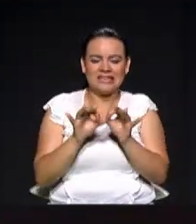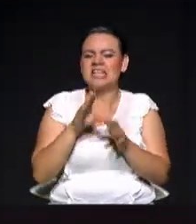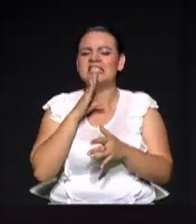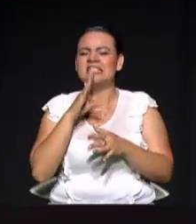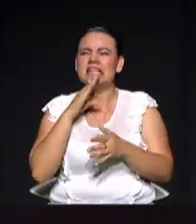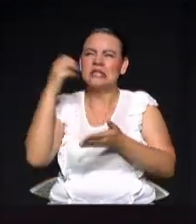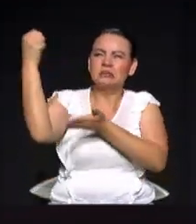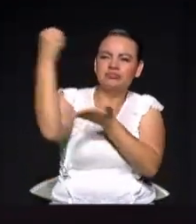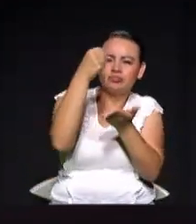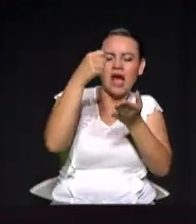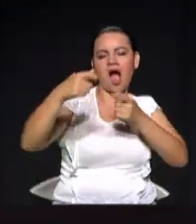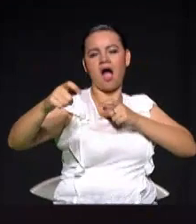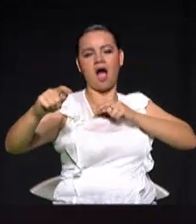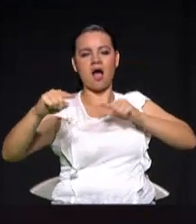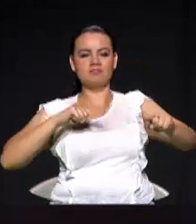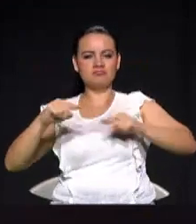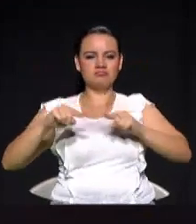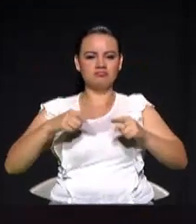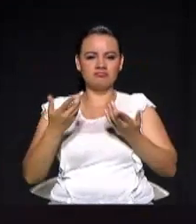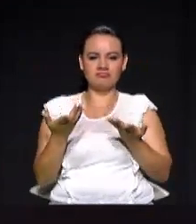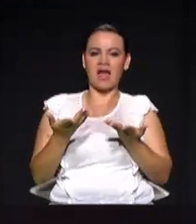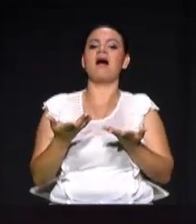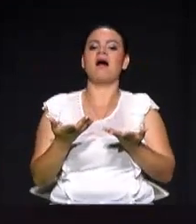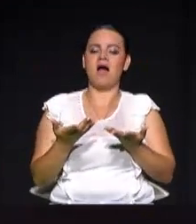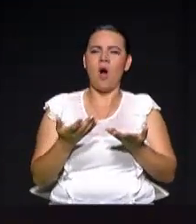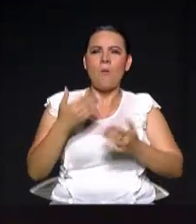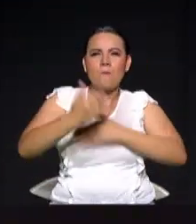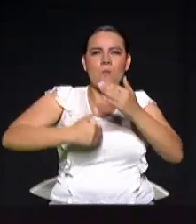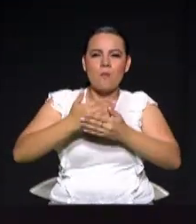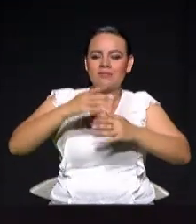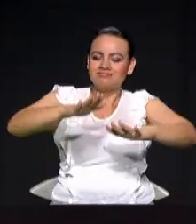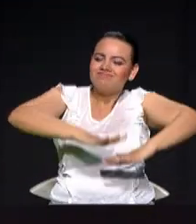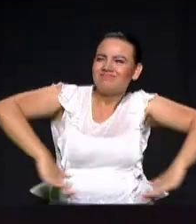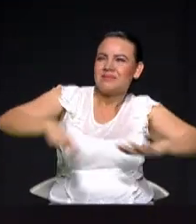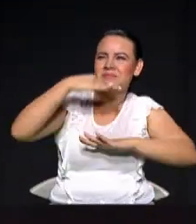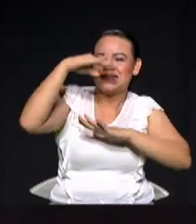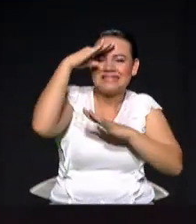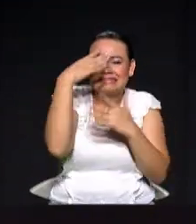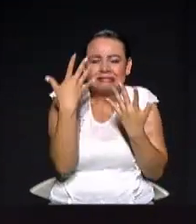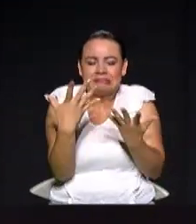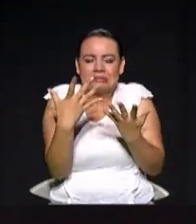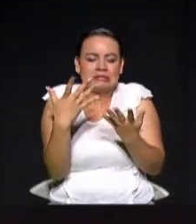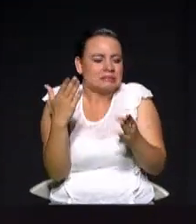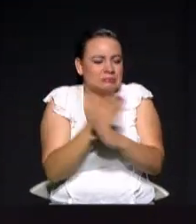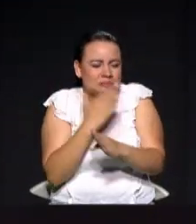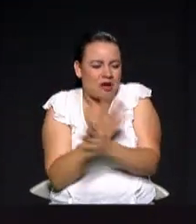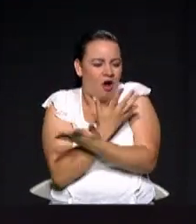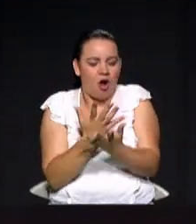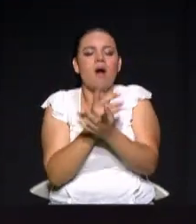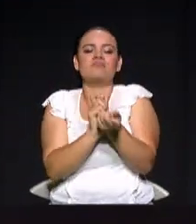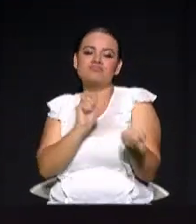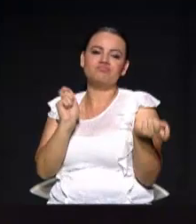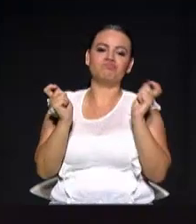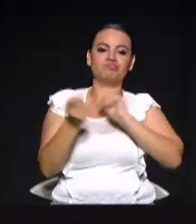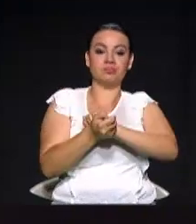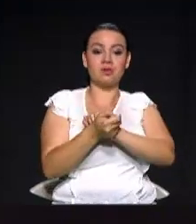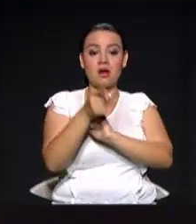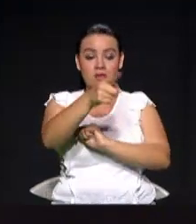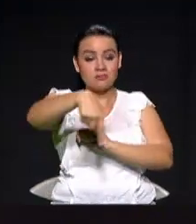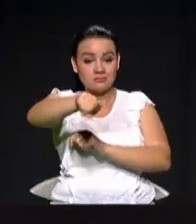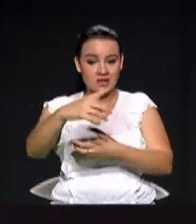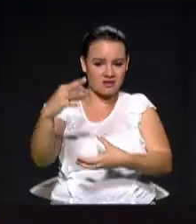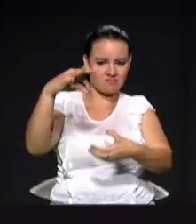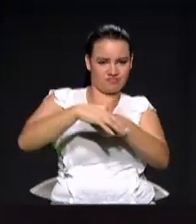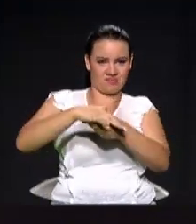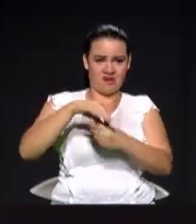y cómo vamos a hacer para con este poder transformar todas las injusticias que vivimos en nuestra ciudad. Hay que votar bien y quienes votan no son las